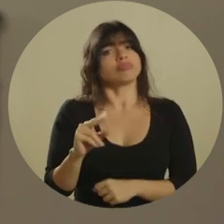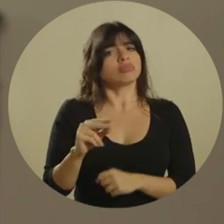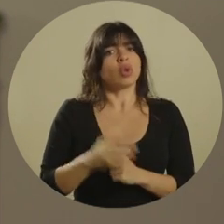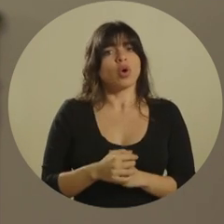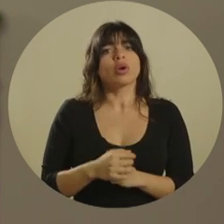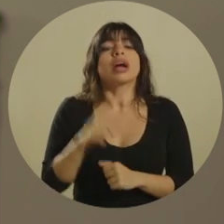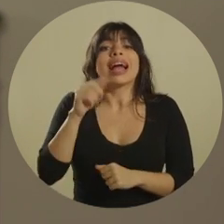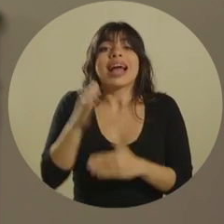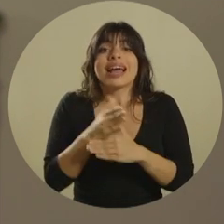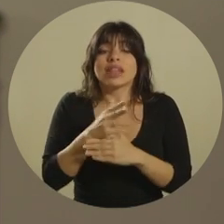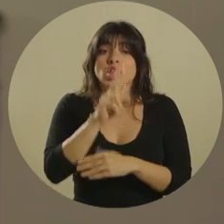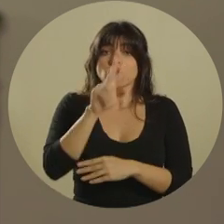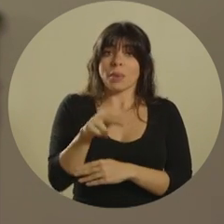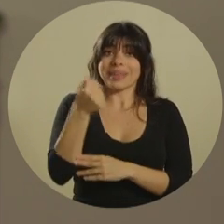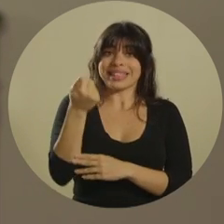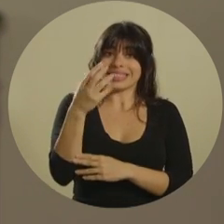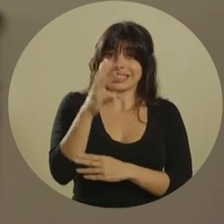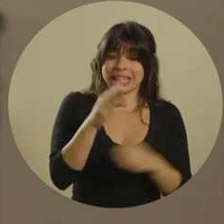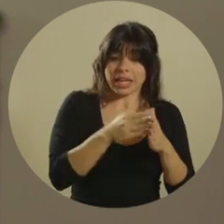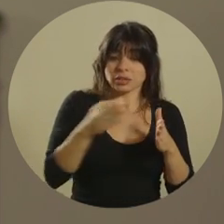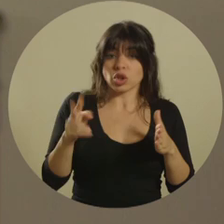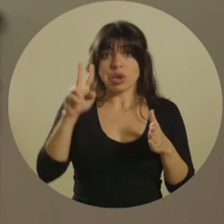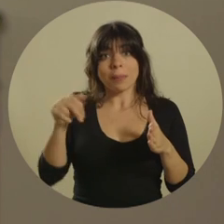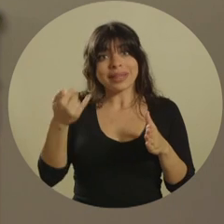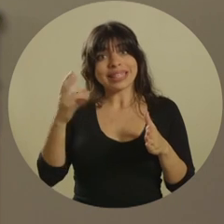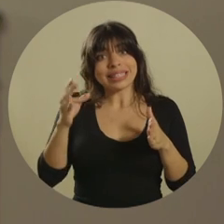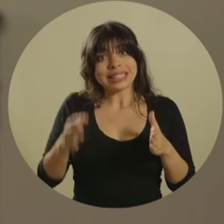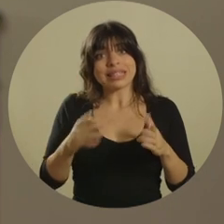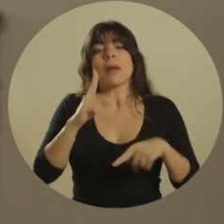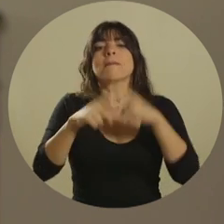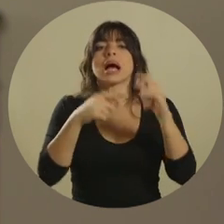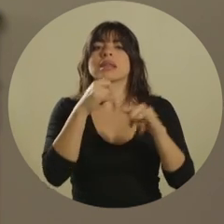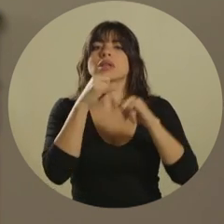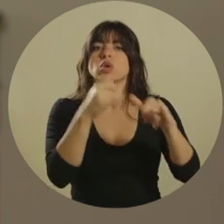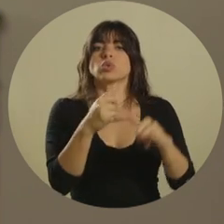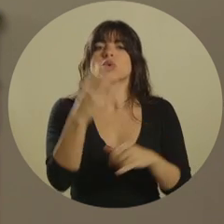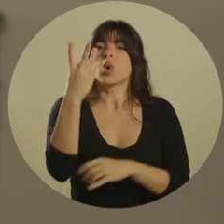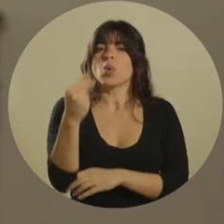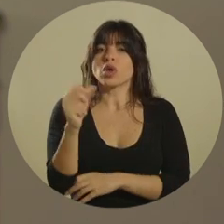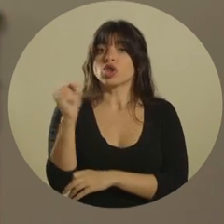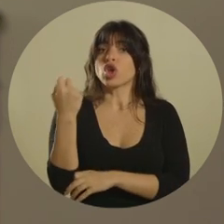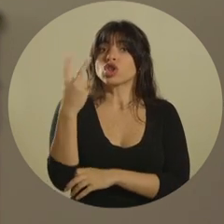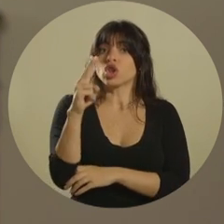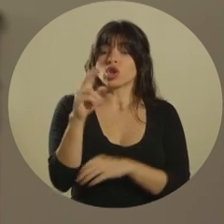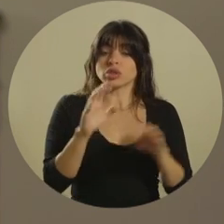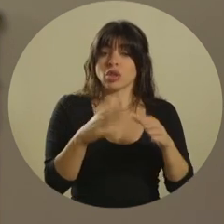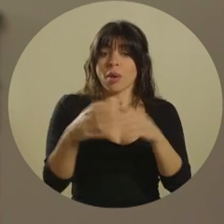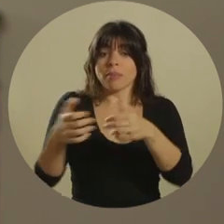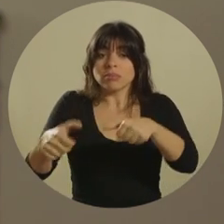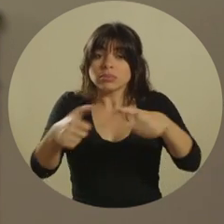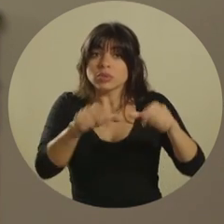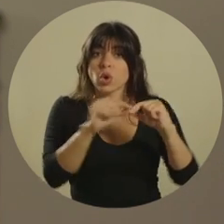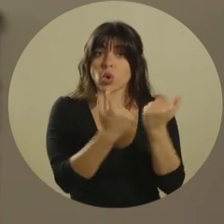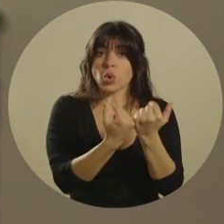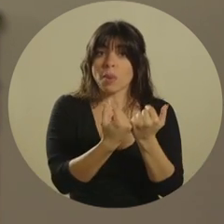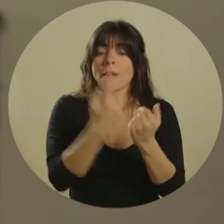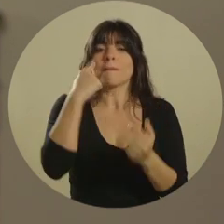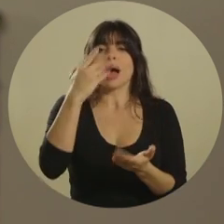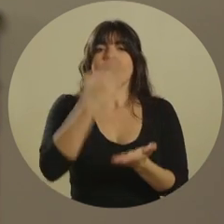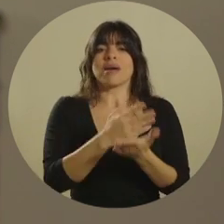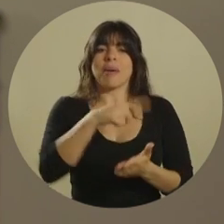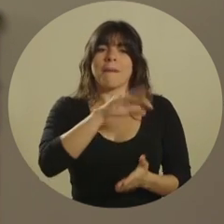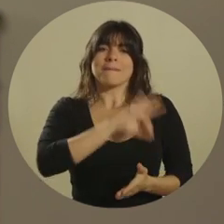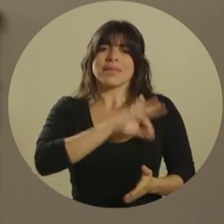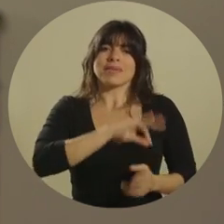las y los trabajadores. Entre el 2016 y el 2017 denunciaremos 12 convenciones colectivas más para poner